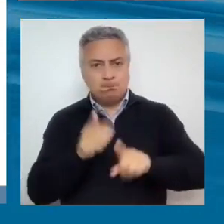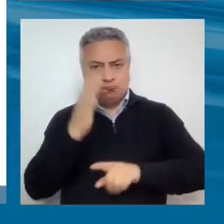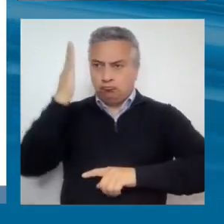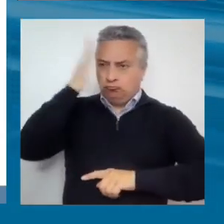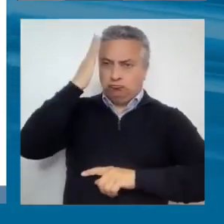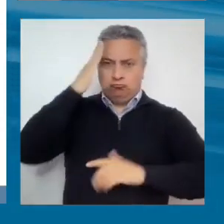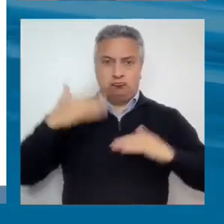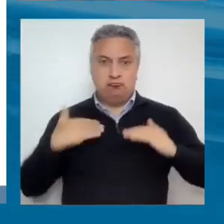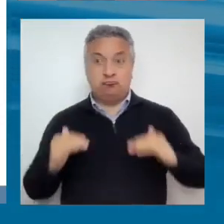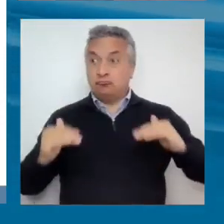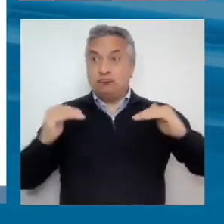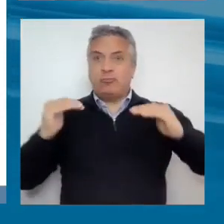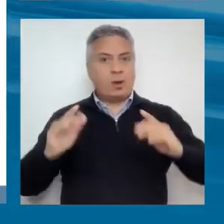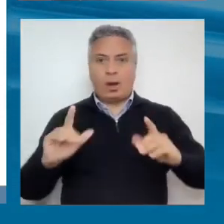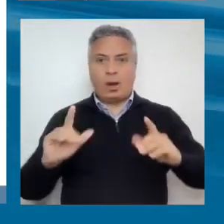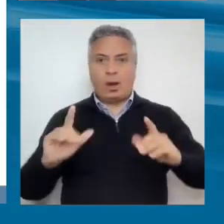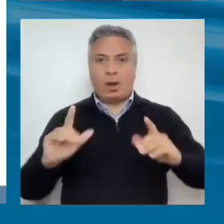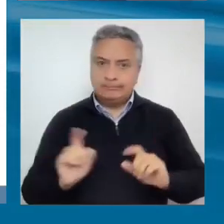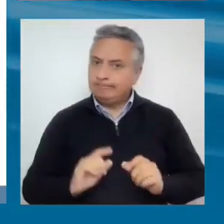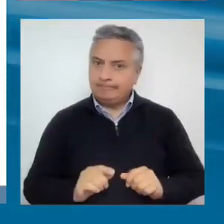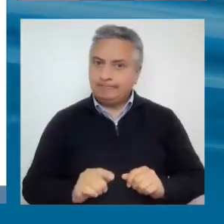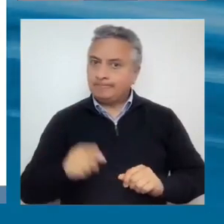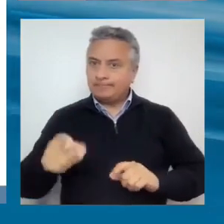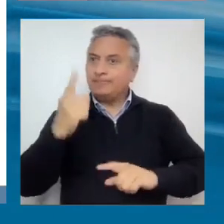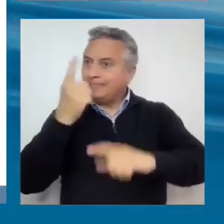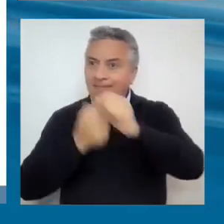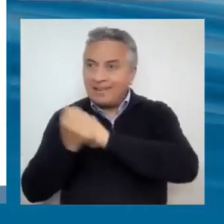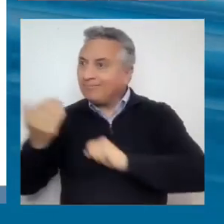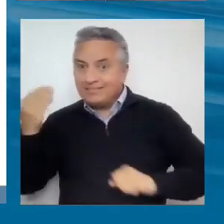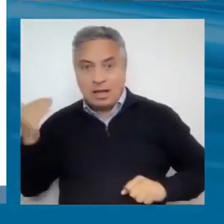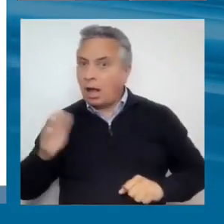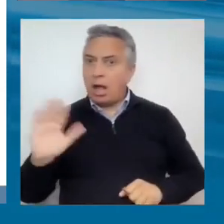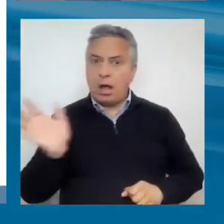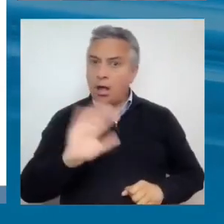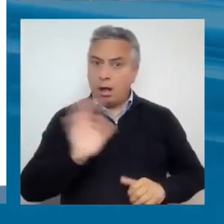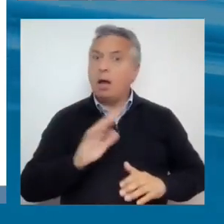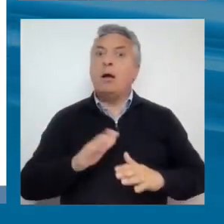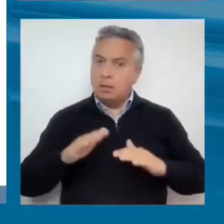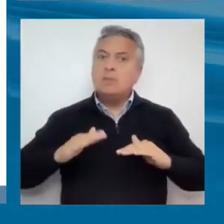coyuntural del año pasado o de los últimos cinco años, es algo más profundo.